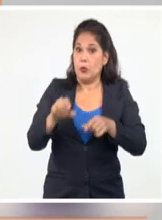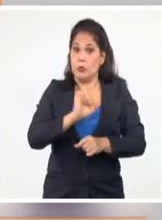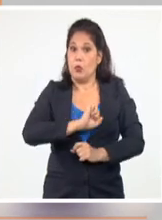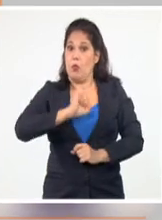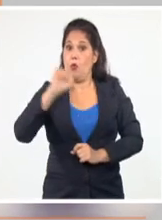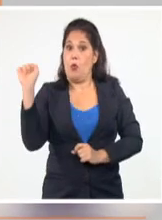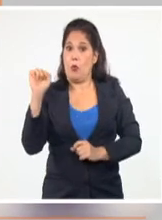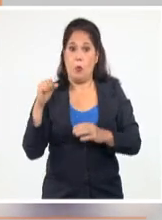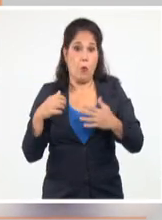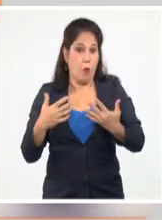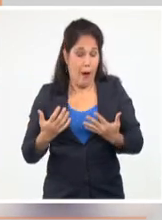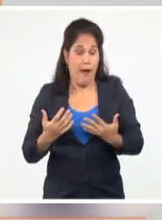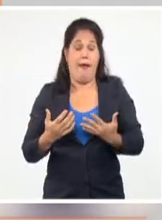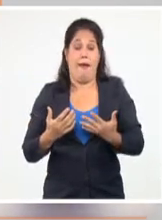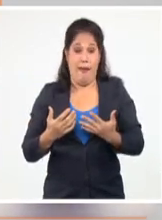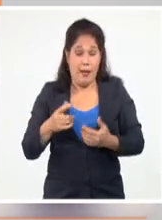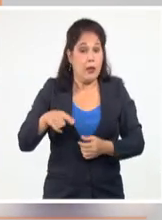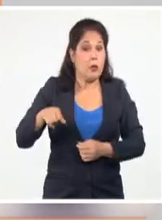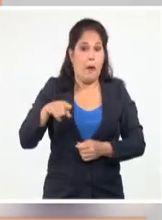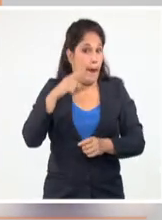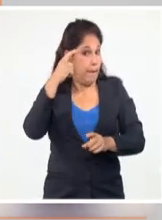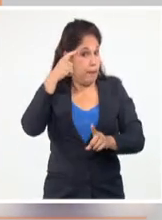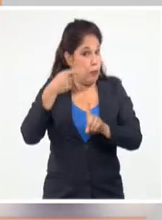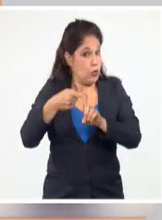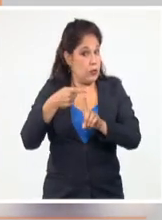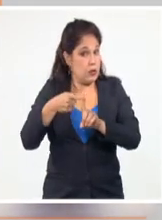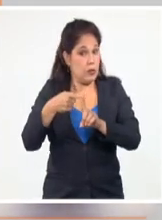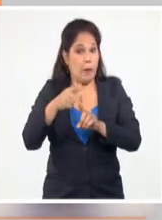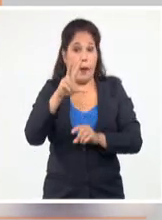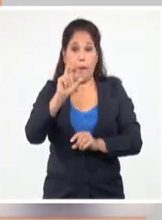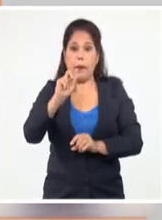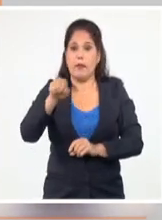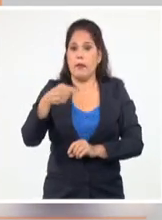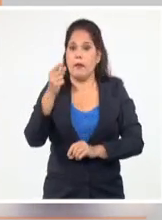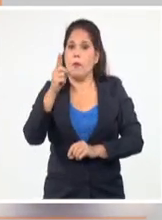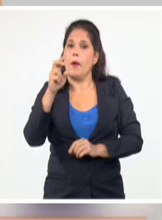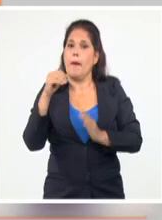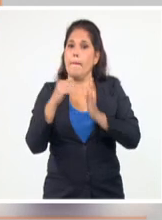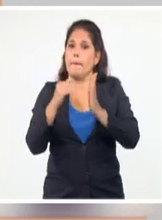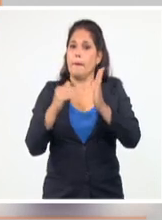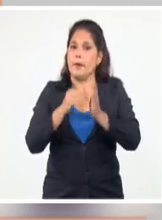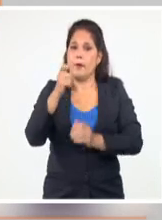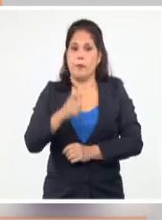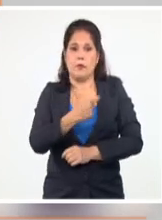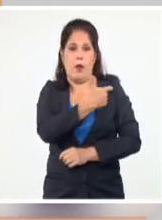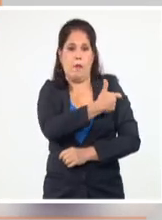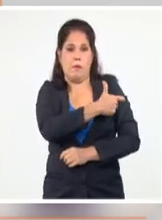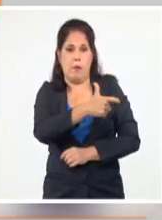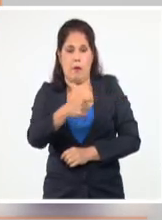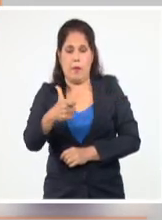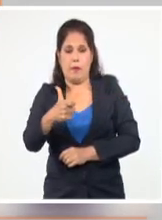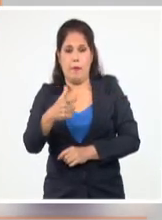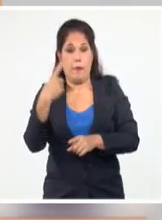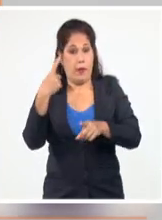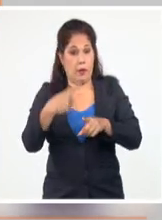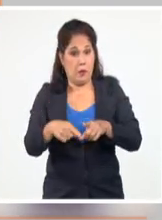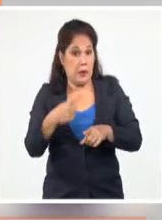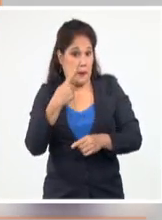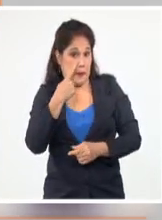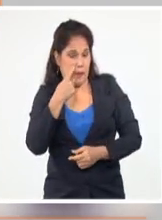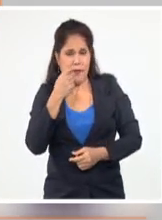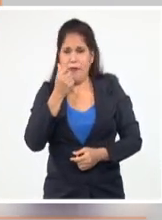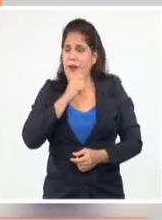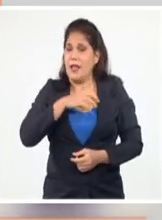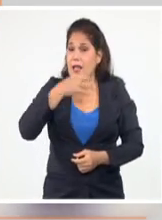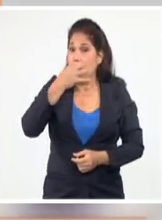rompiendo en el sentido positivo, ¿no? de más de 20,2 millones de dosis. Y ahí voy a lo que también tú decías, mira, se dice fácil,